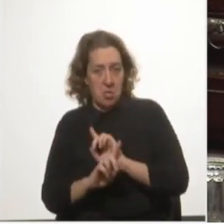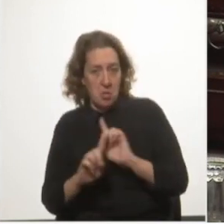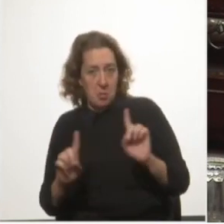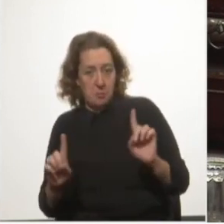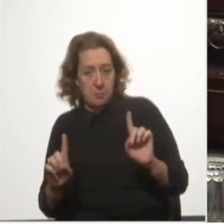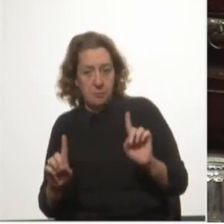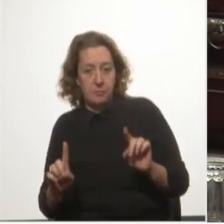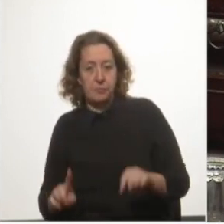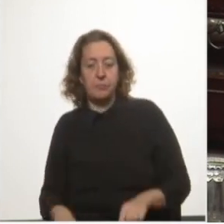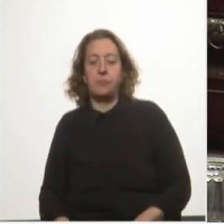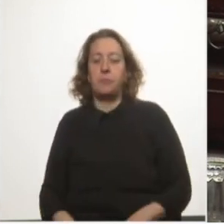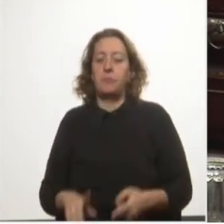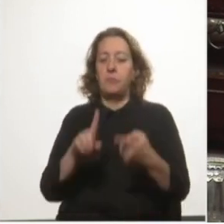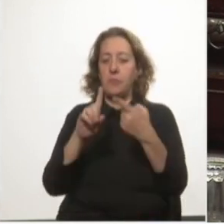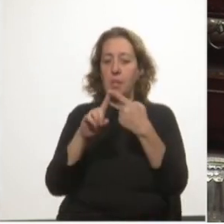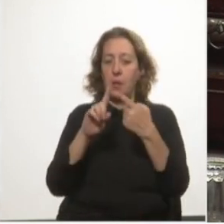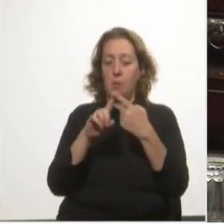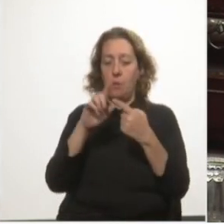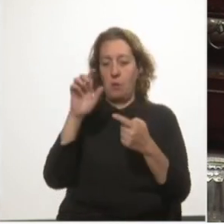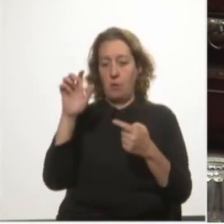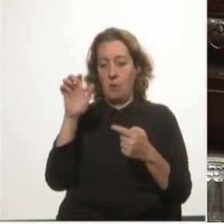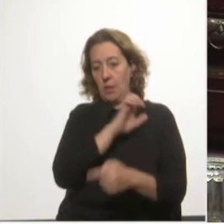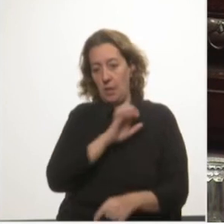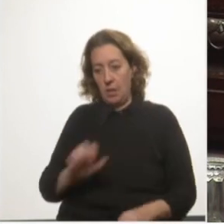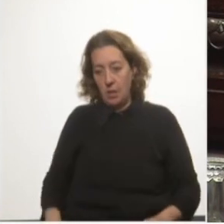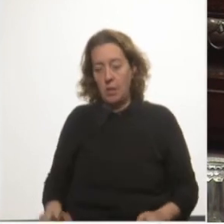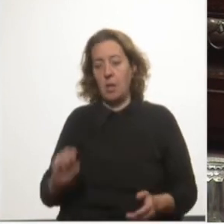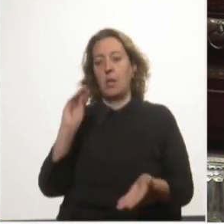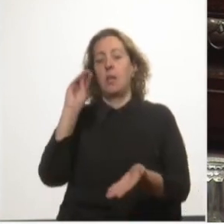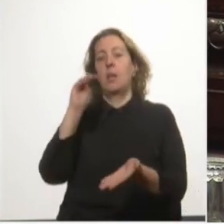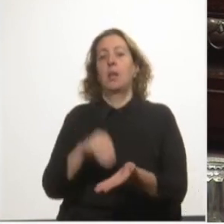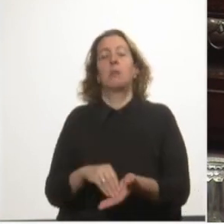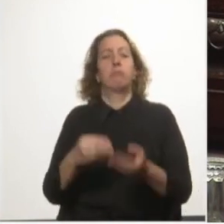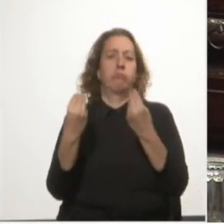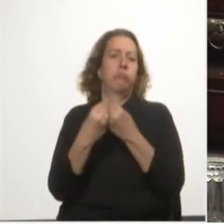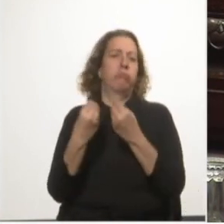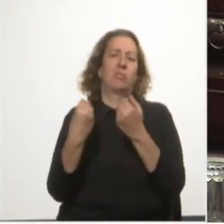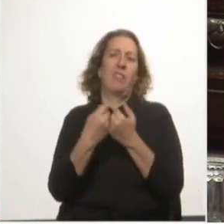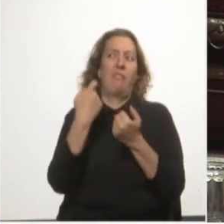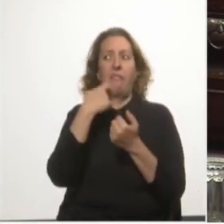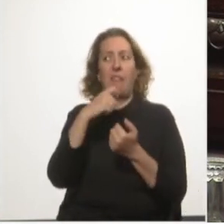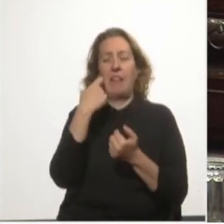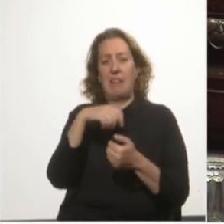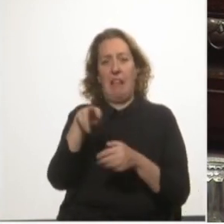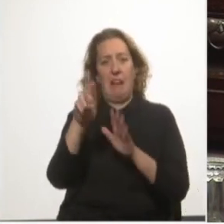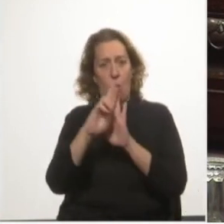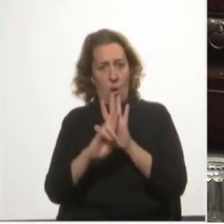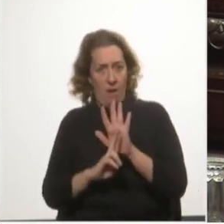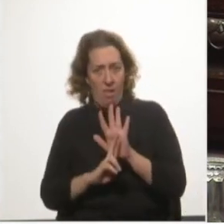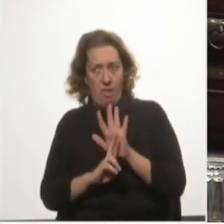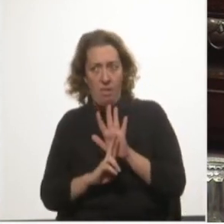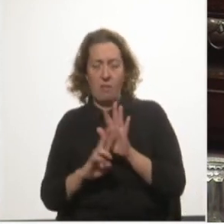el acuerdo del Estado con Catón Nacín incurre en múltiples irregularidades, como ha demostrado claramente el senador Carrera,